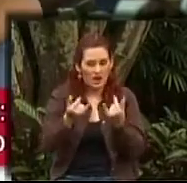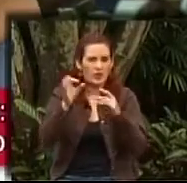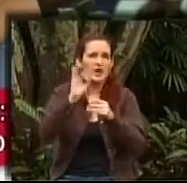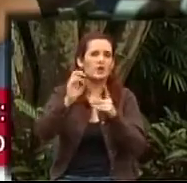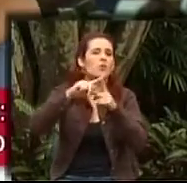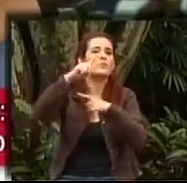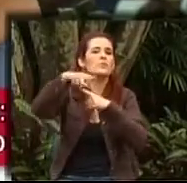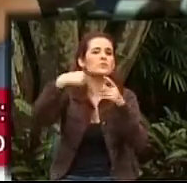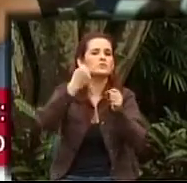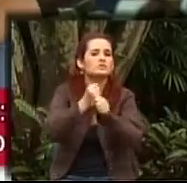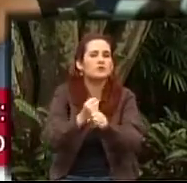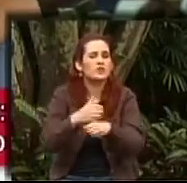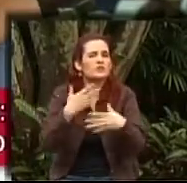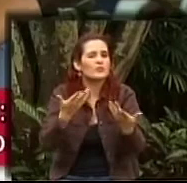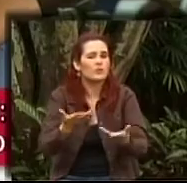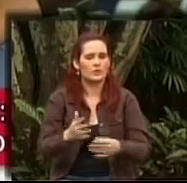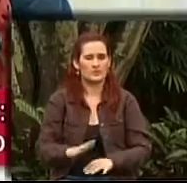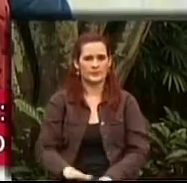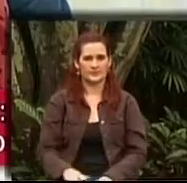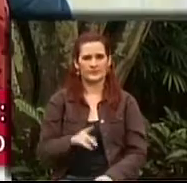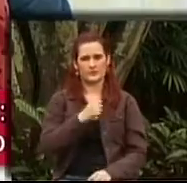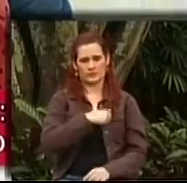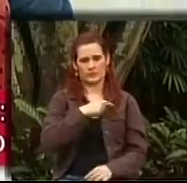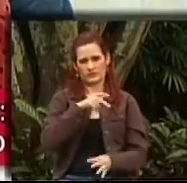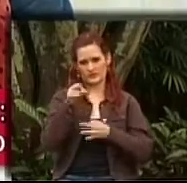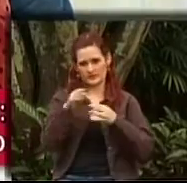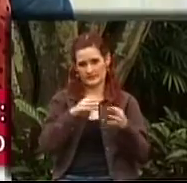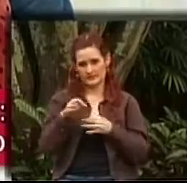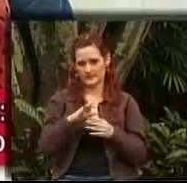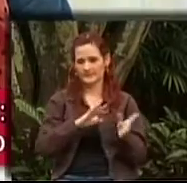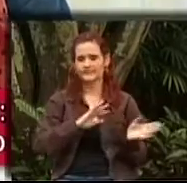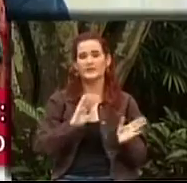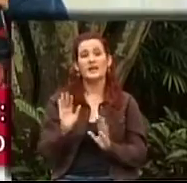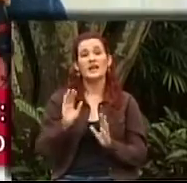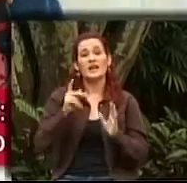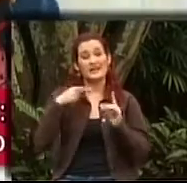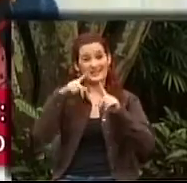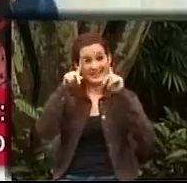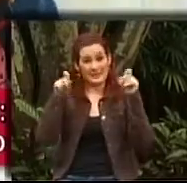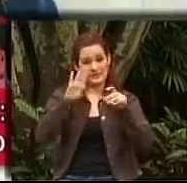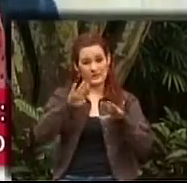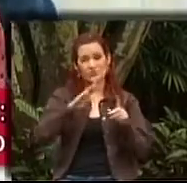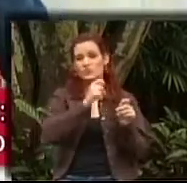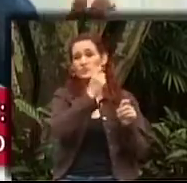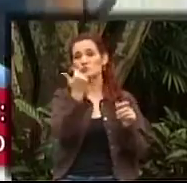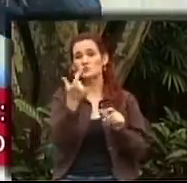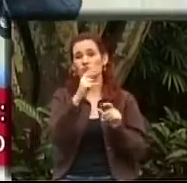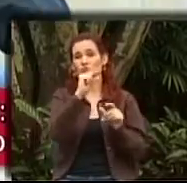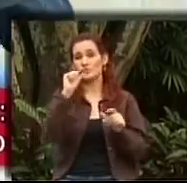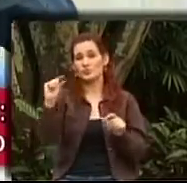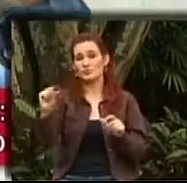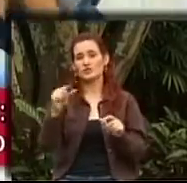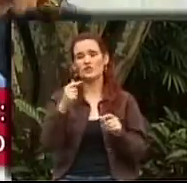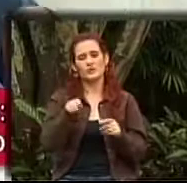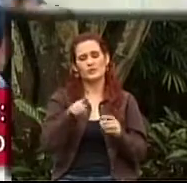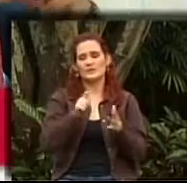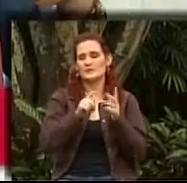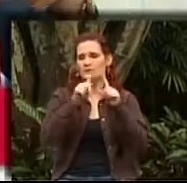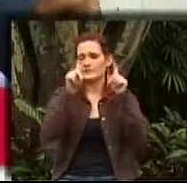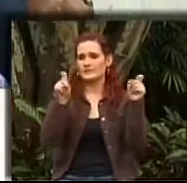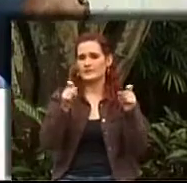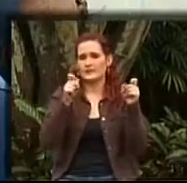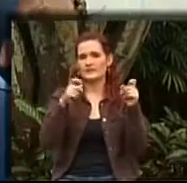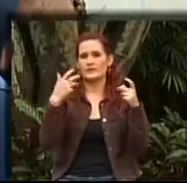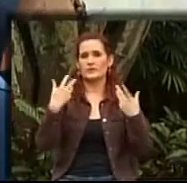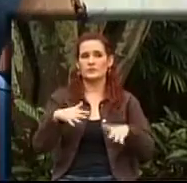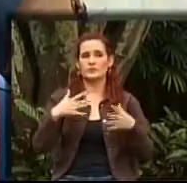por favor, detállenos ese tema. Bueno, el tema de apoyo económico es un tema que se vuelve casi que neurálgico en la